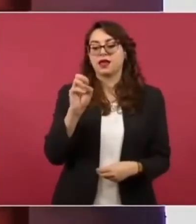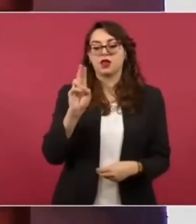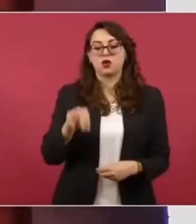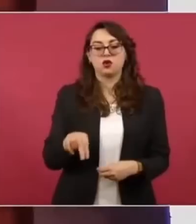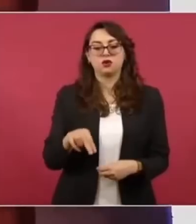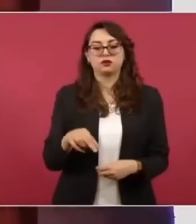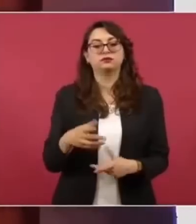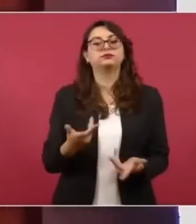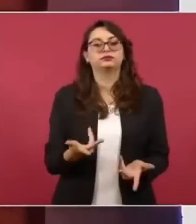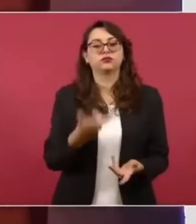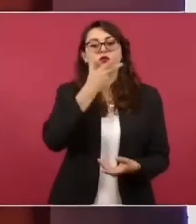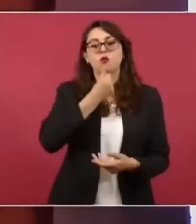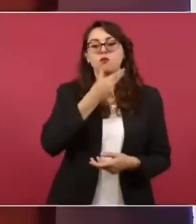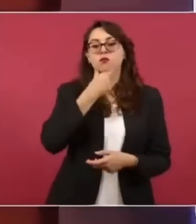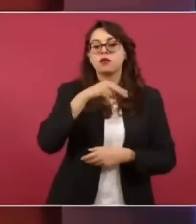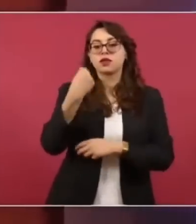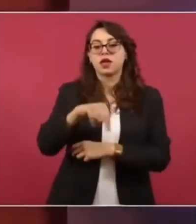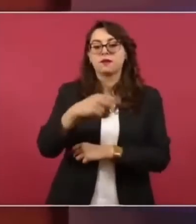gómez mon